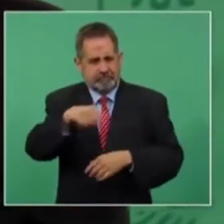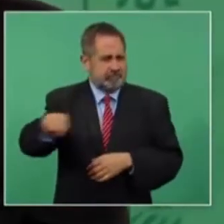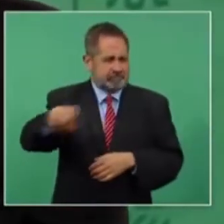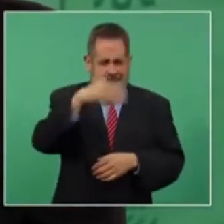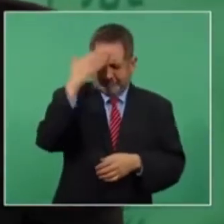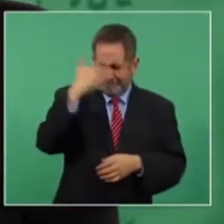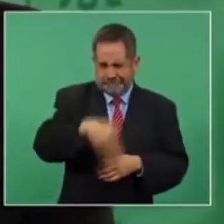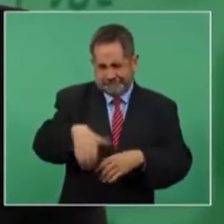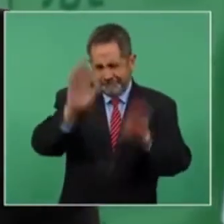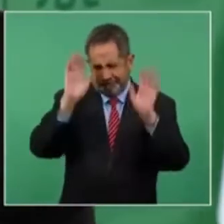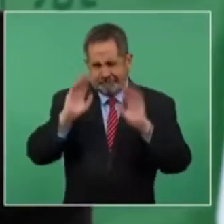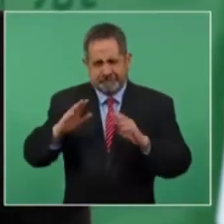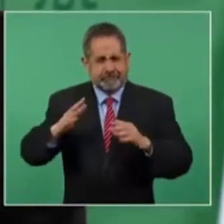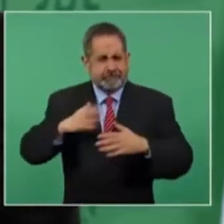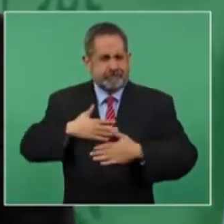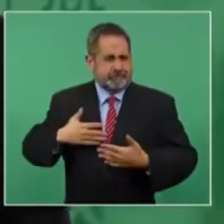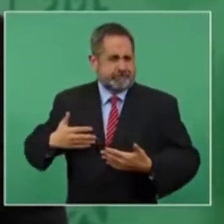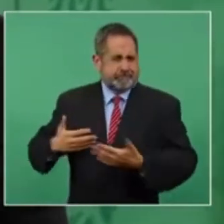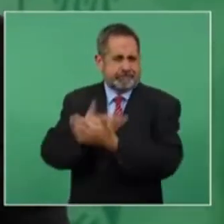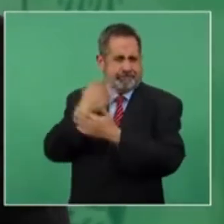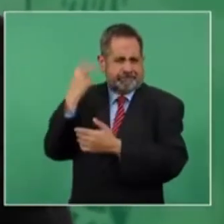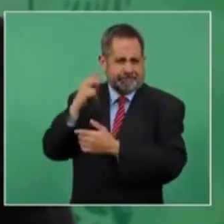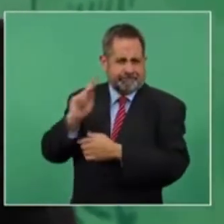muy bien mis paisanos,